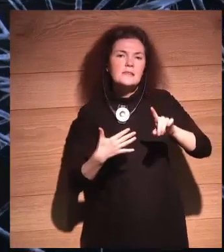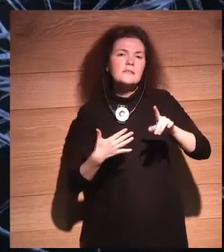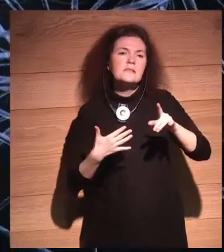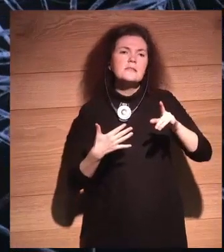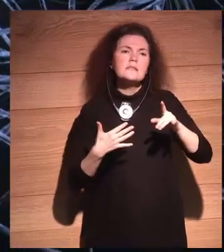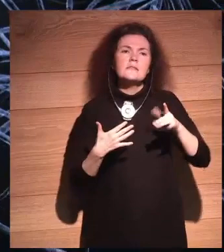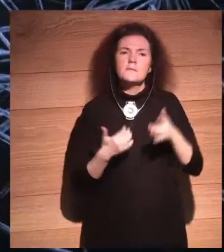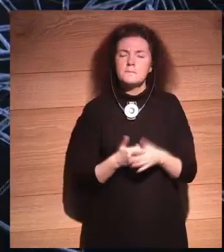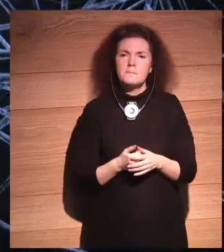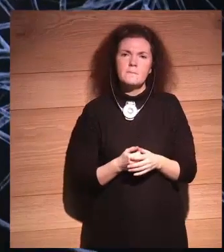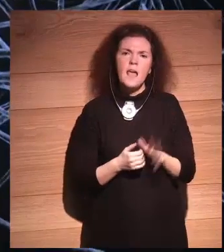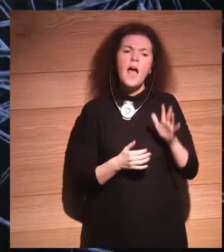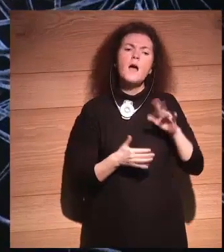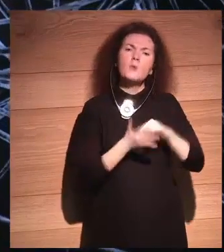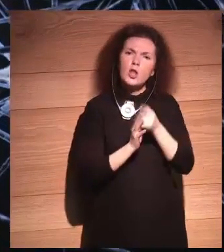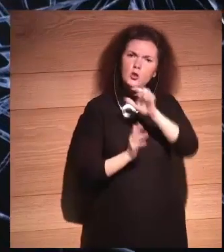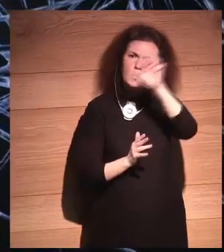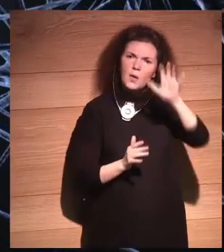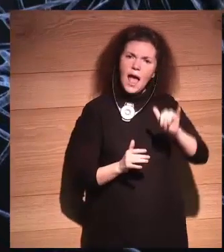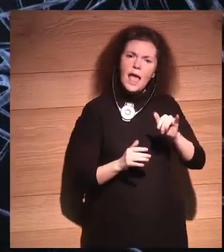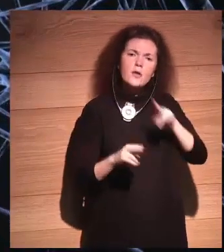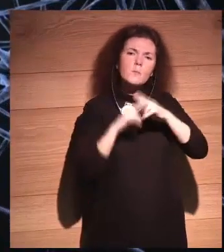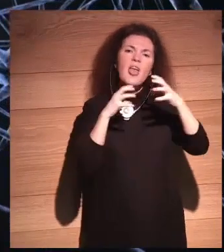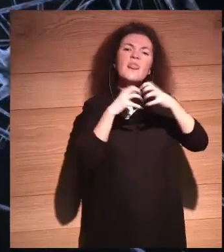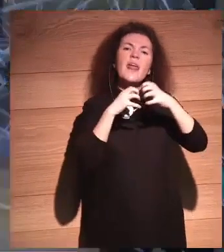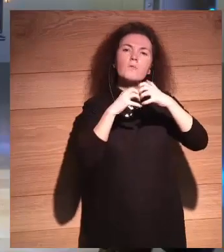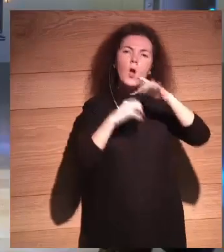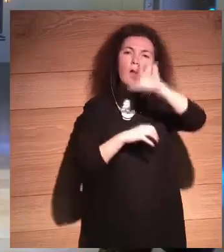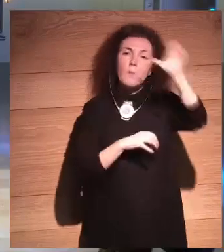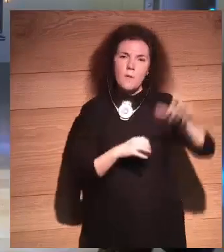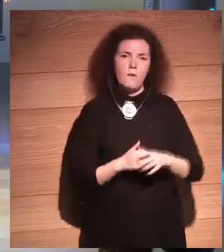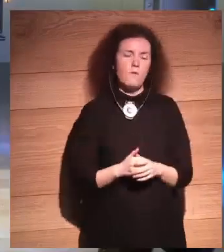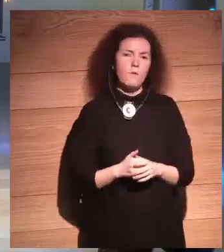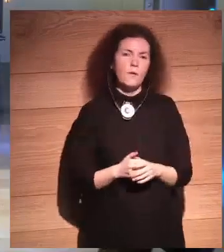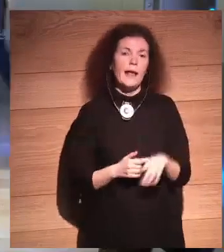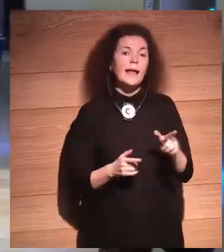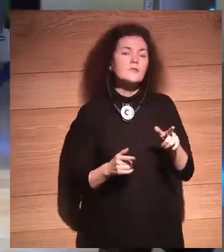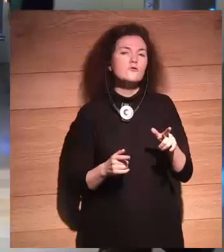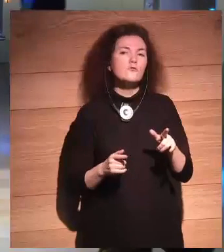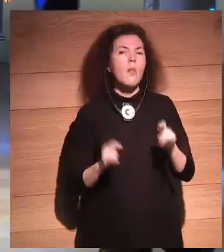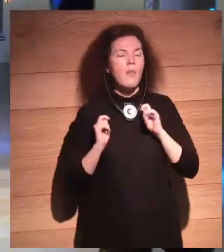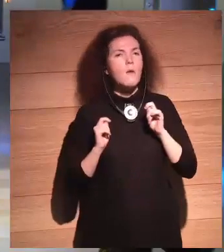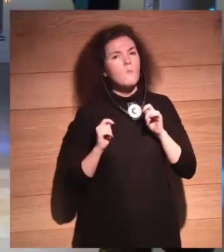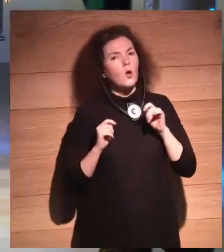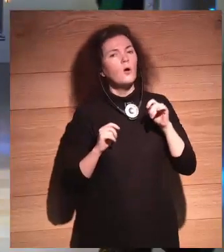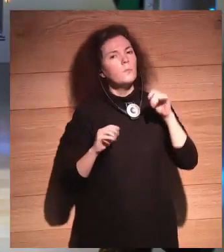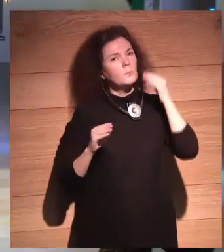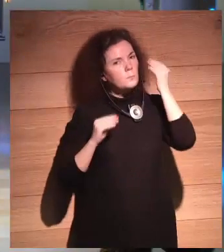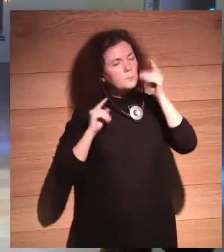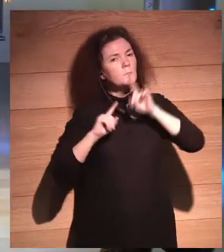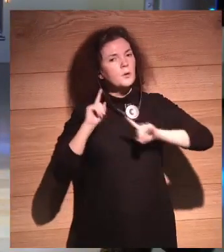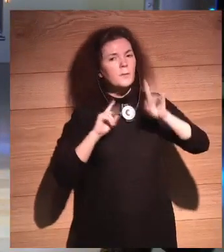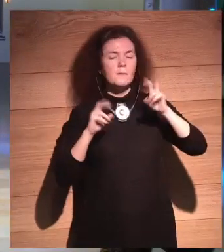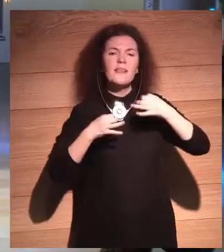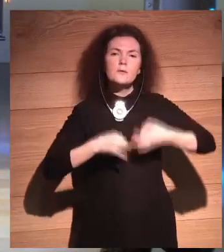un proyecto europeo, de cerebro europeo. Y esto nos plantea algunas cuestiones. La seguridad, la